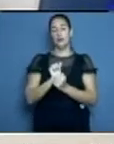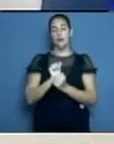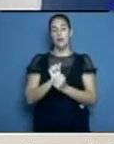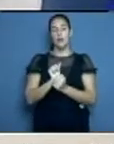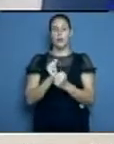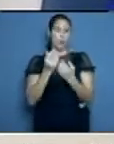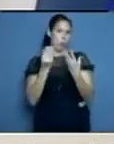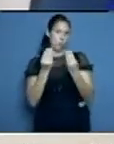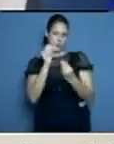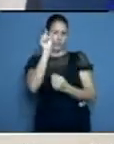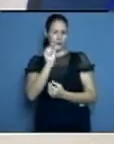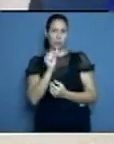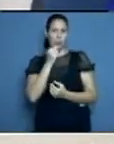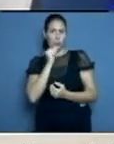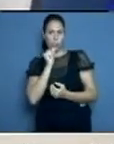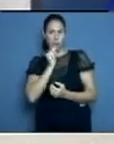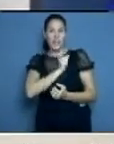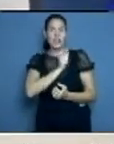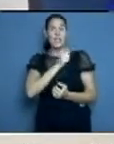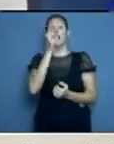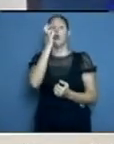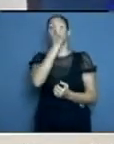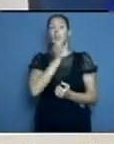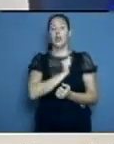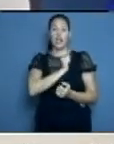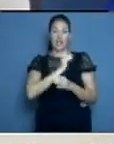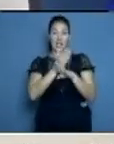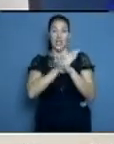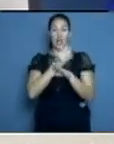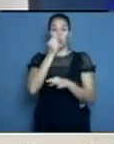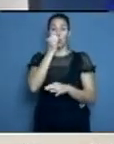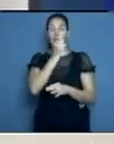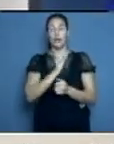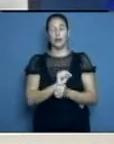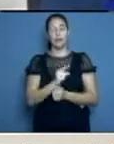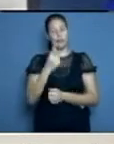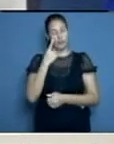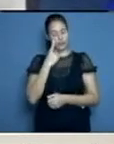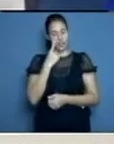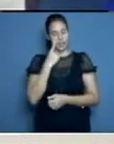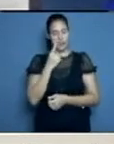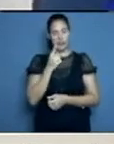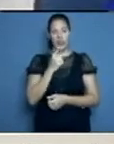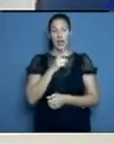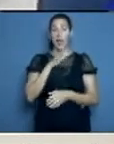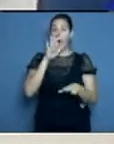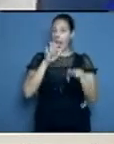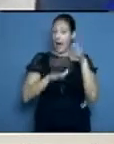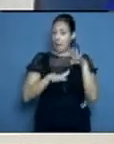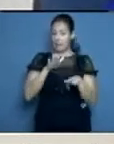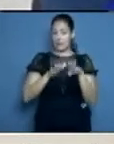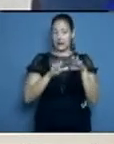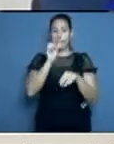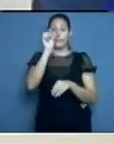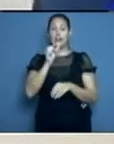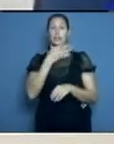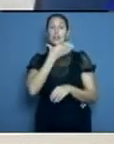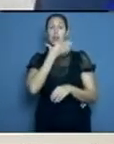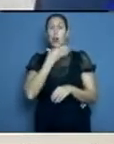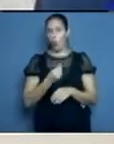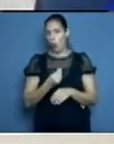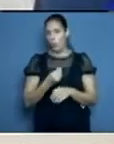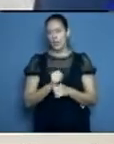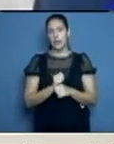el nasalferón. Realmente, como bien decía el profe anteriormente, no es necesario, pacientes de jóvenes con muy